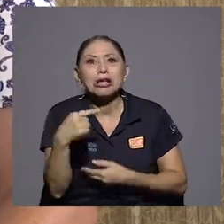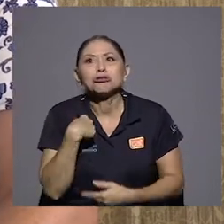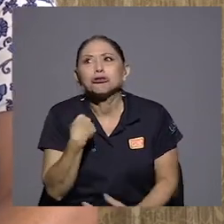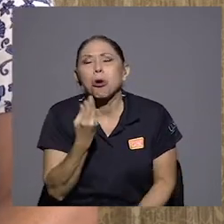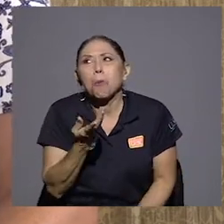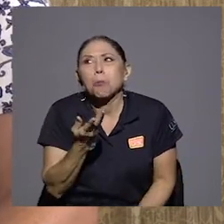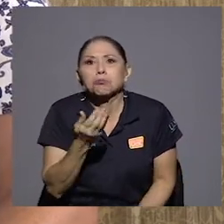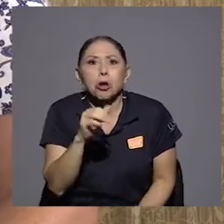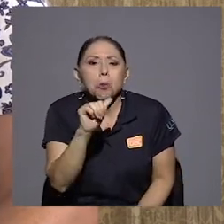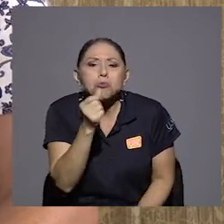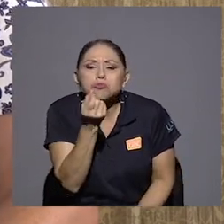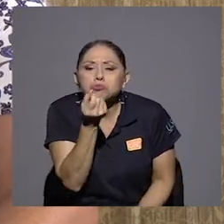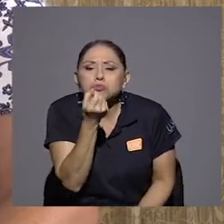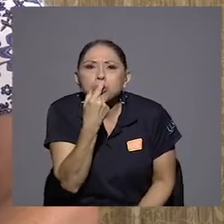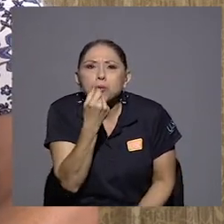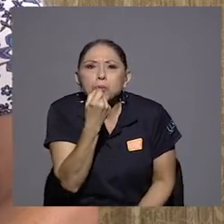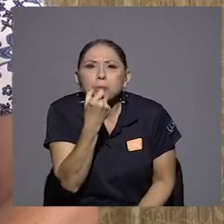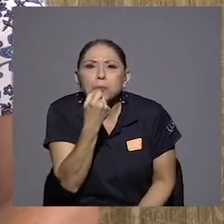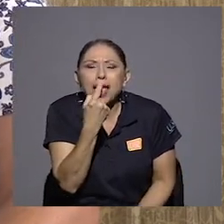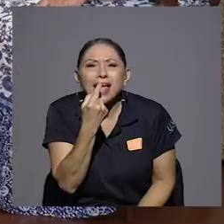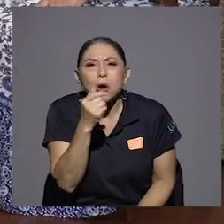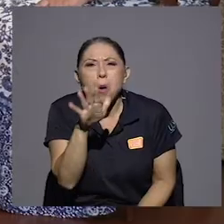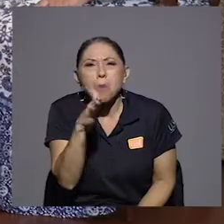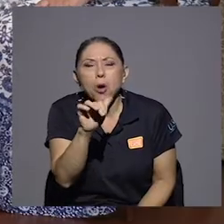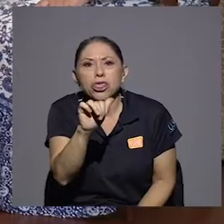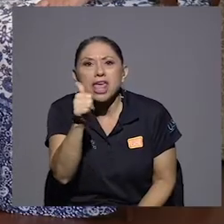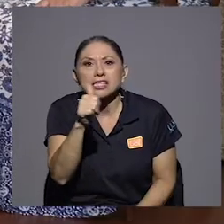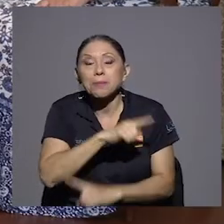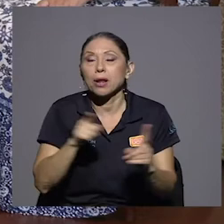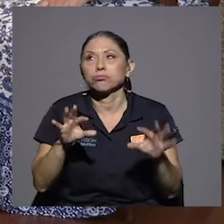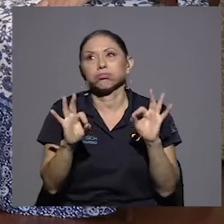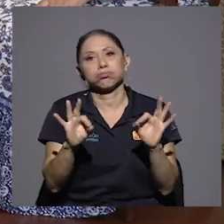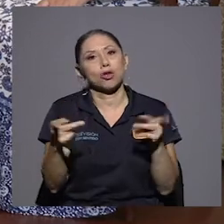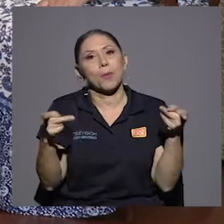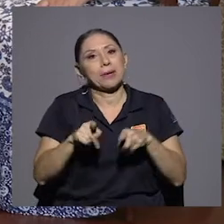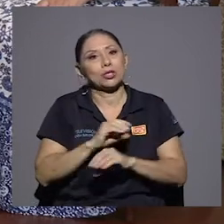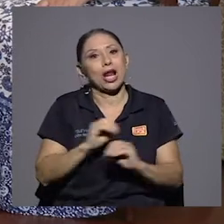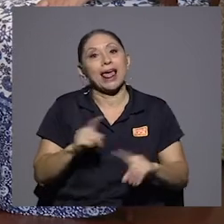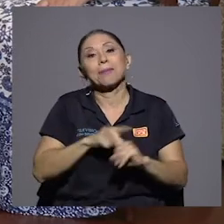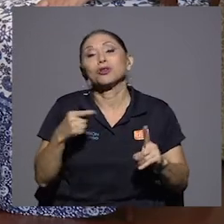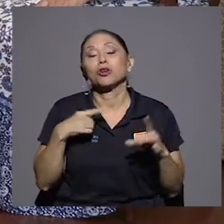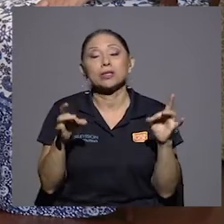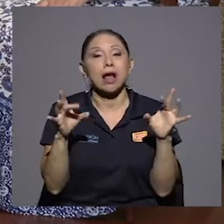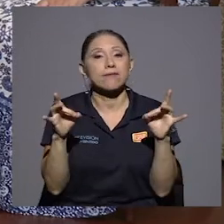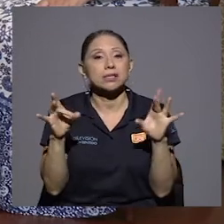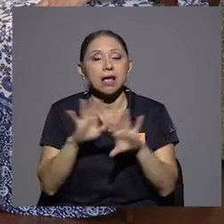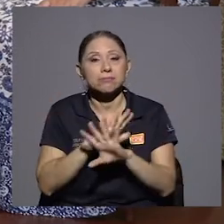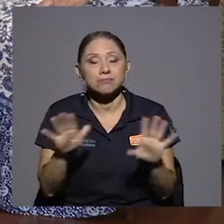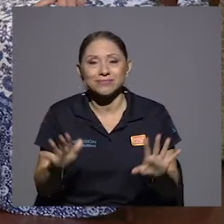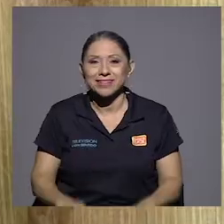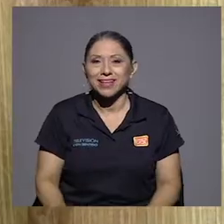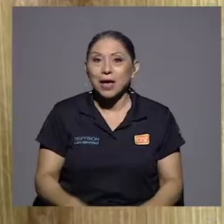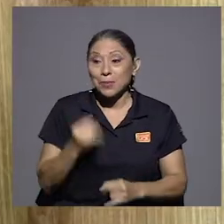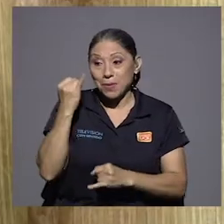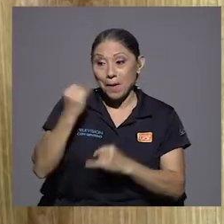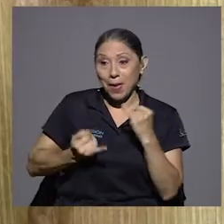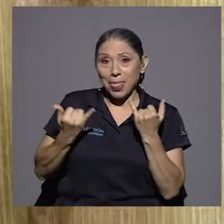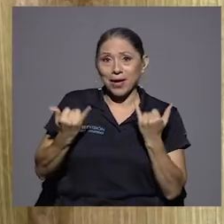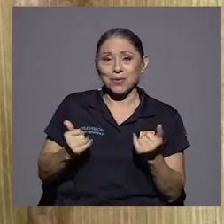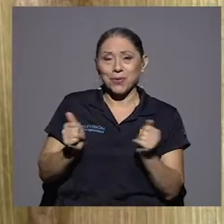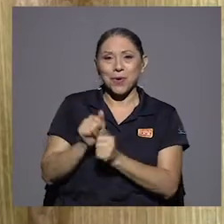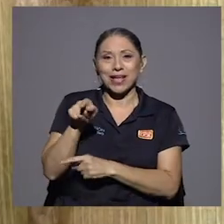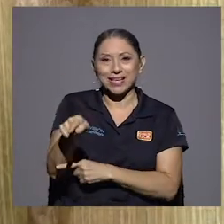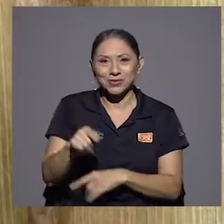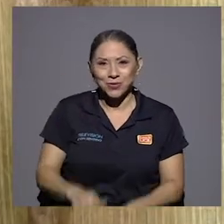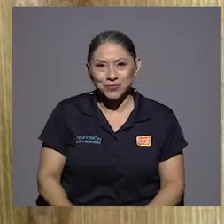pastillita de bacalao, pero sí, yo era un poquito traviesa. Pues bueno, vamos a cerrar este bloque con eso.